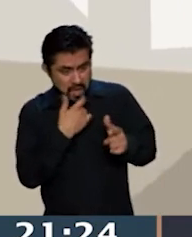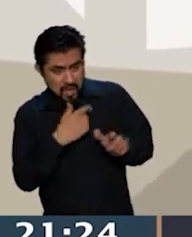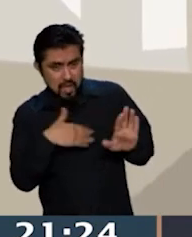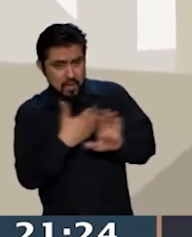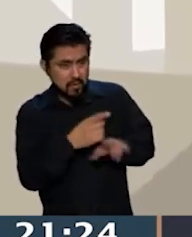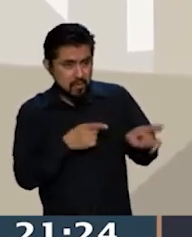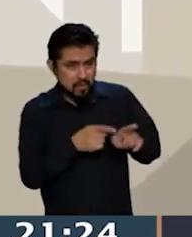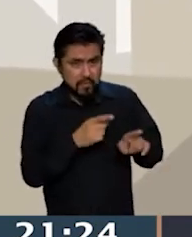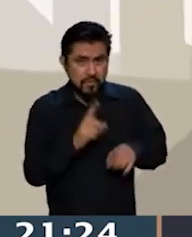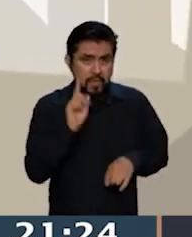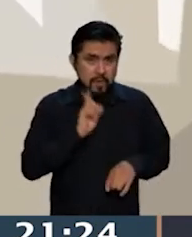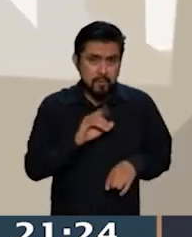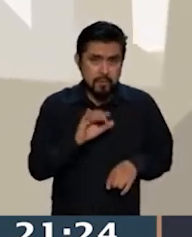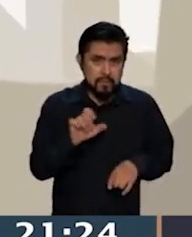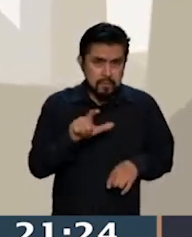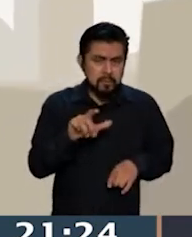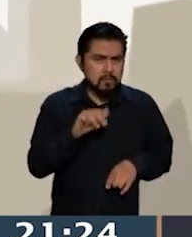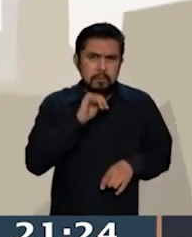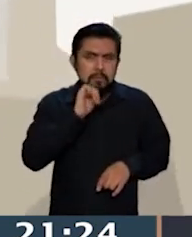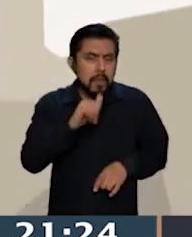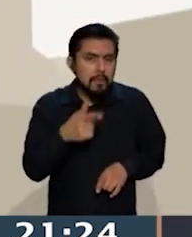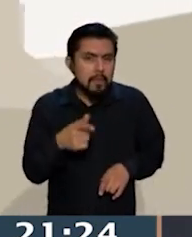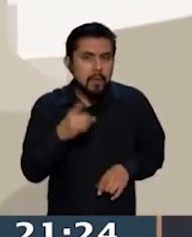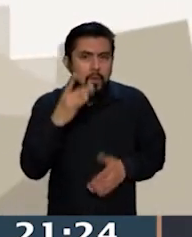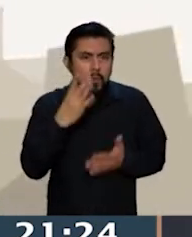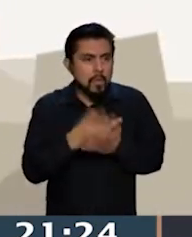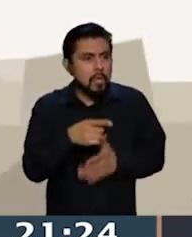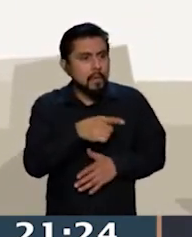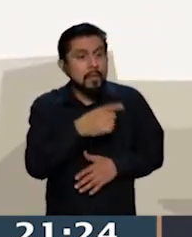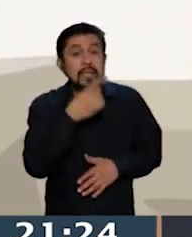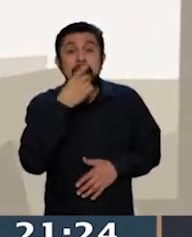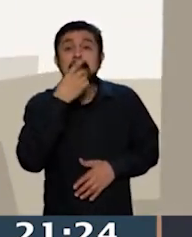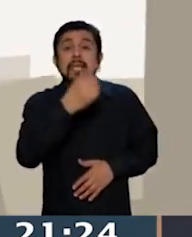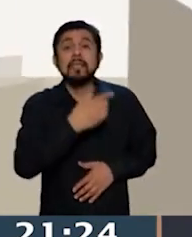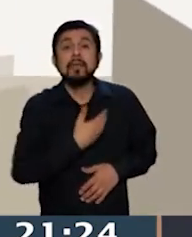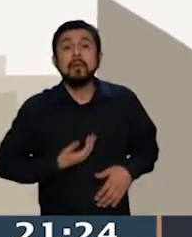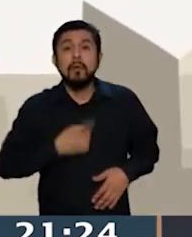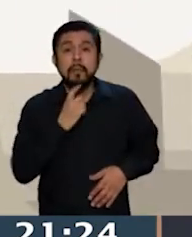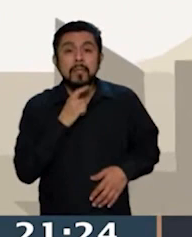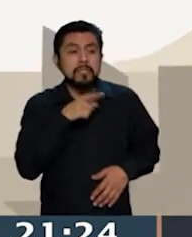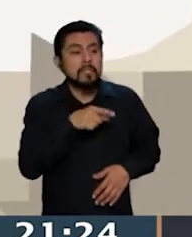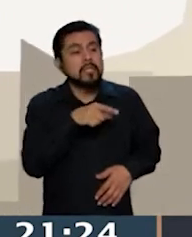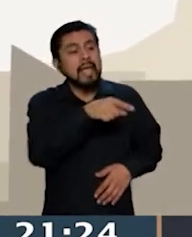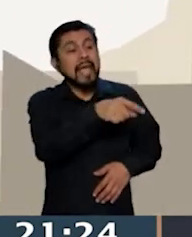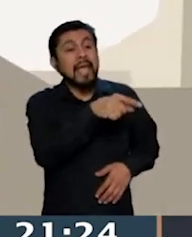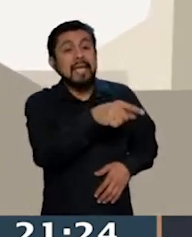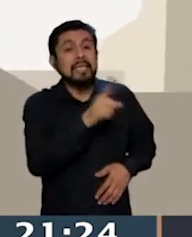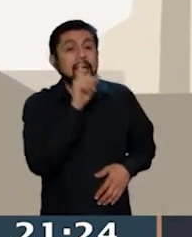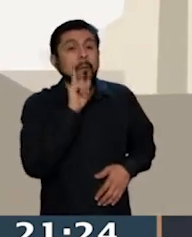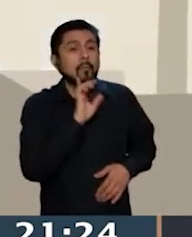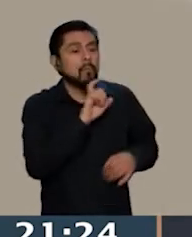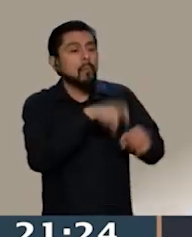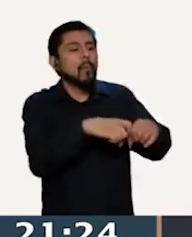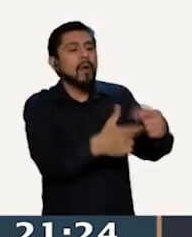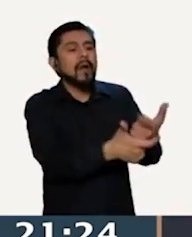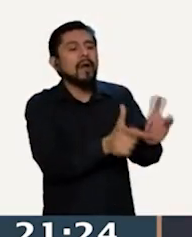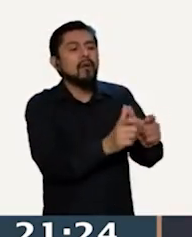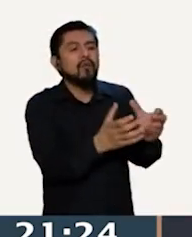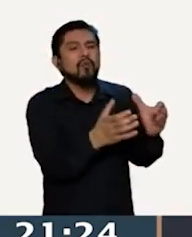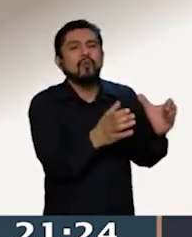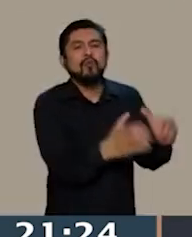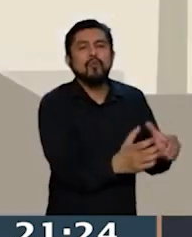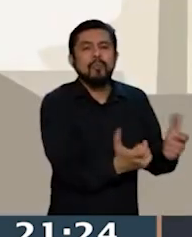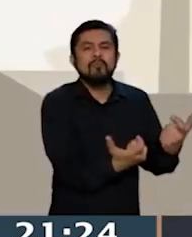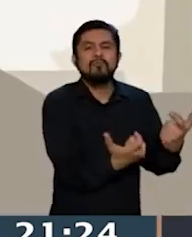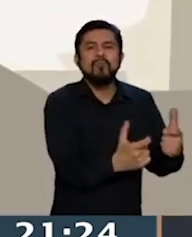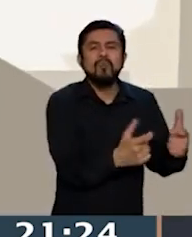física ni nada. Lo que ha dicho es que representa un proyecto de nación de una cúpula que está dominada por